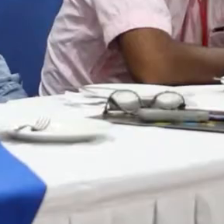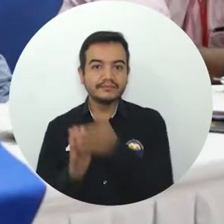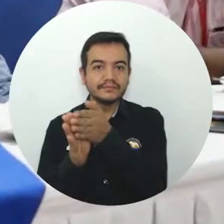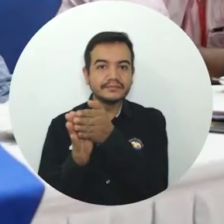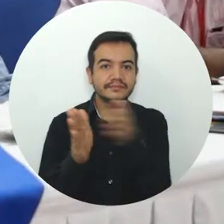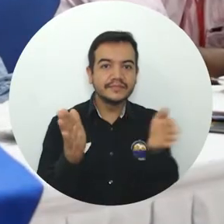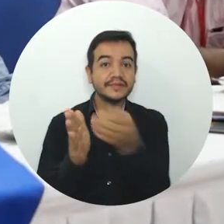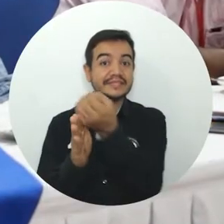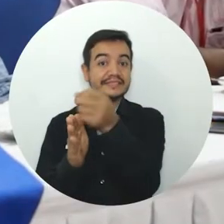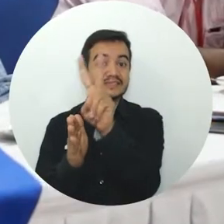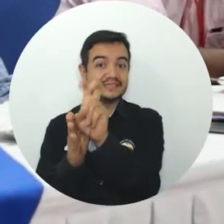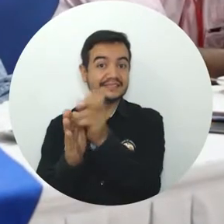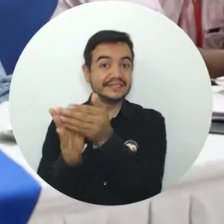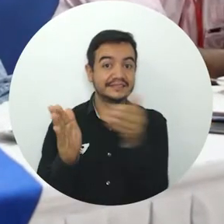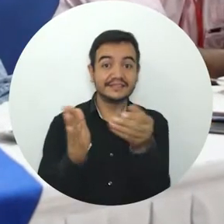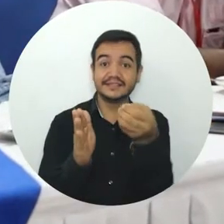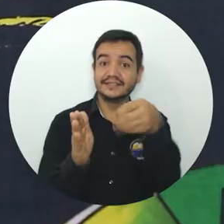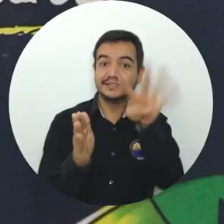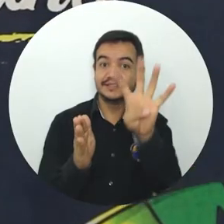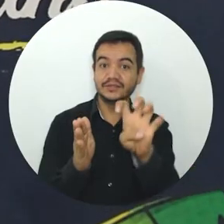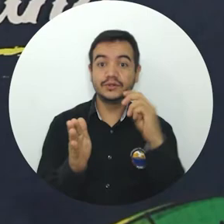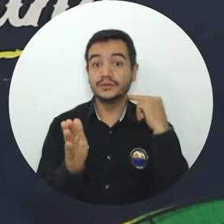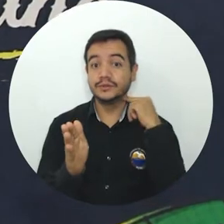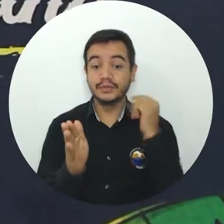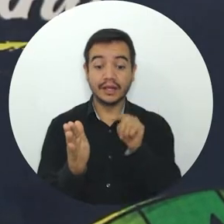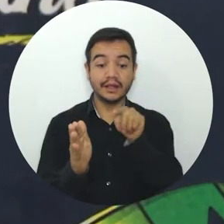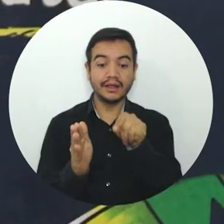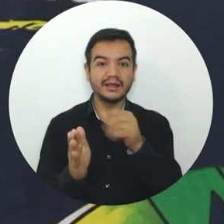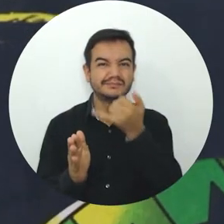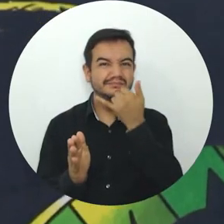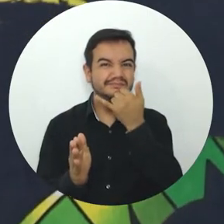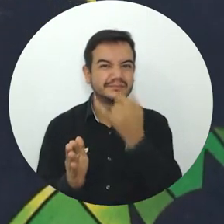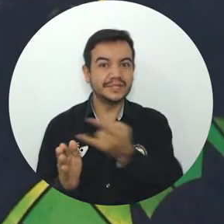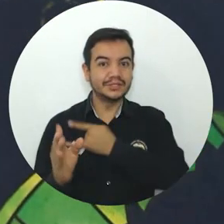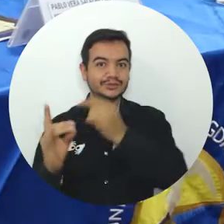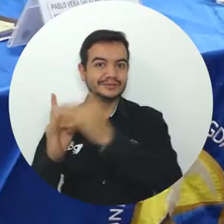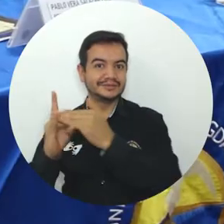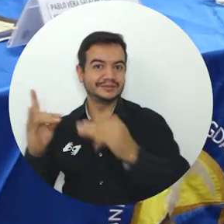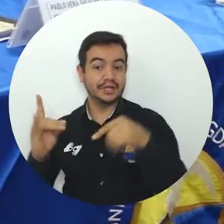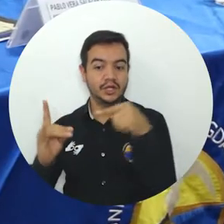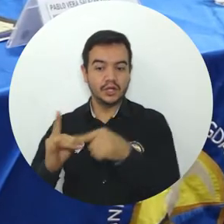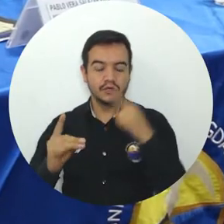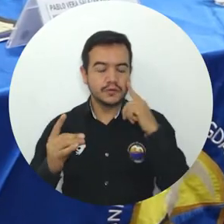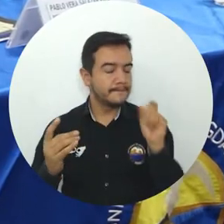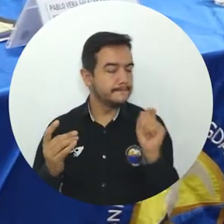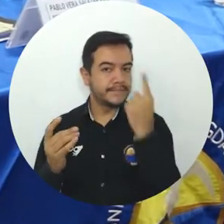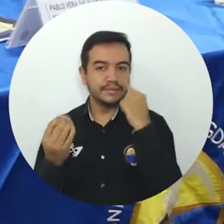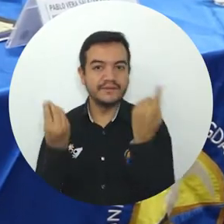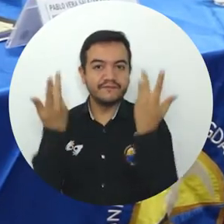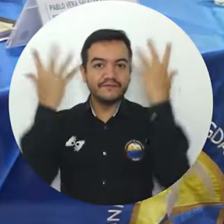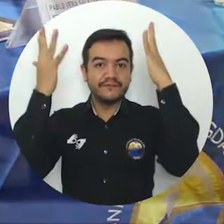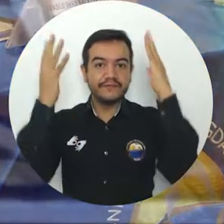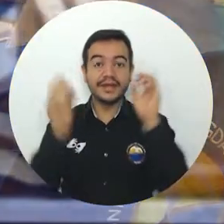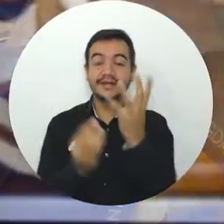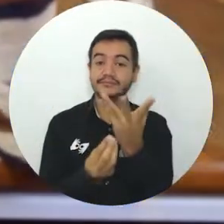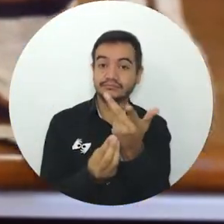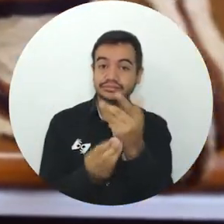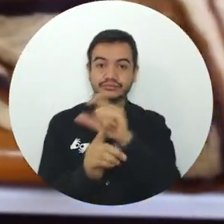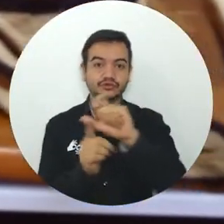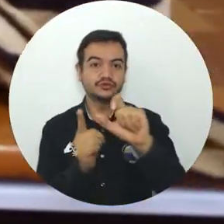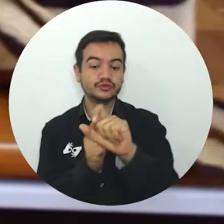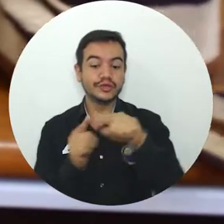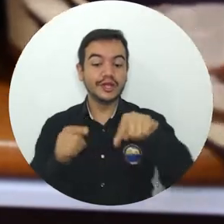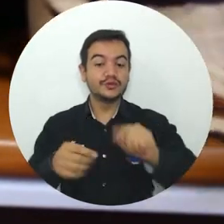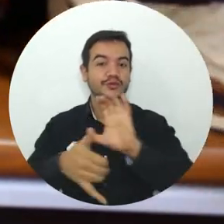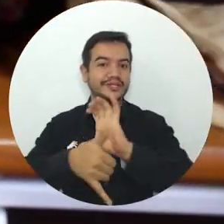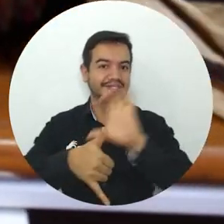Del 17 al 20 de noviembre, la Universidad de Magdalena realizará la primera feria artesanal y cultural del Caribe colombiano.